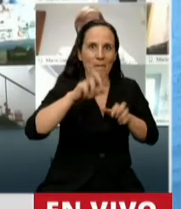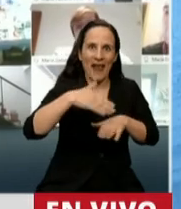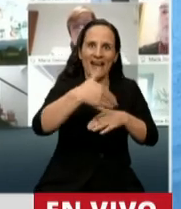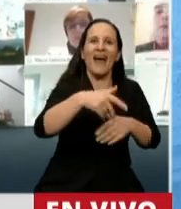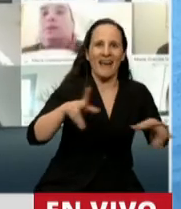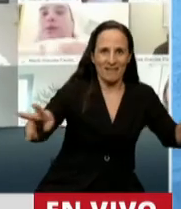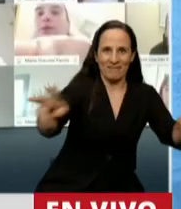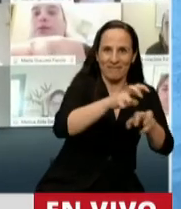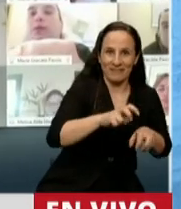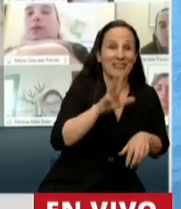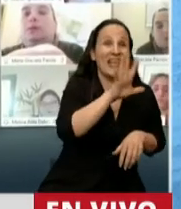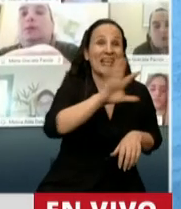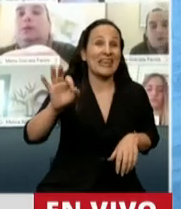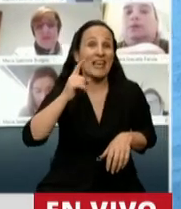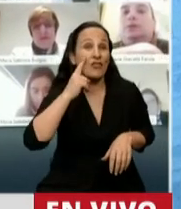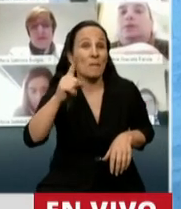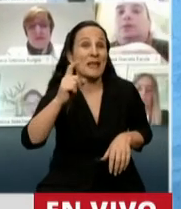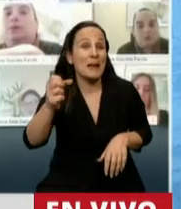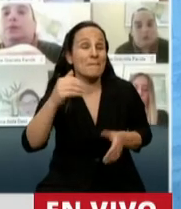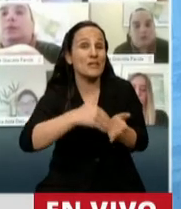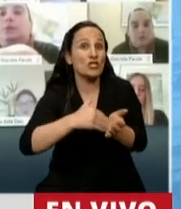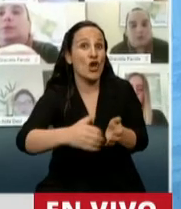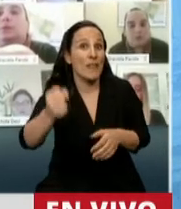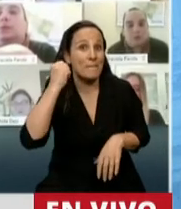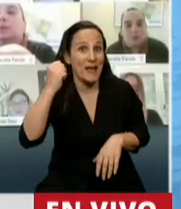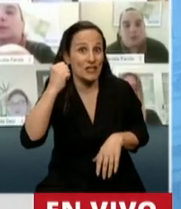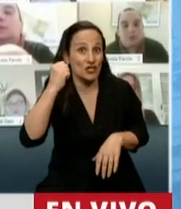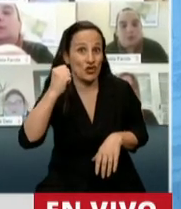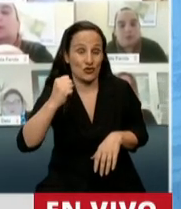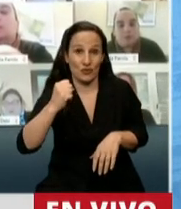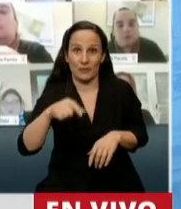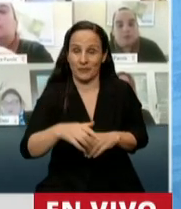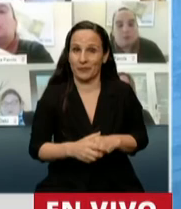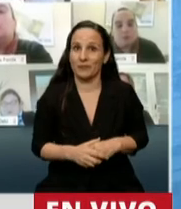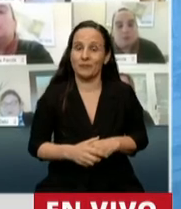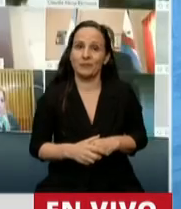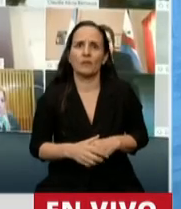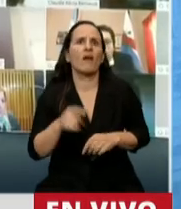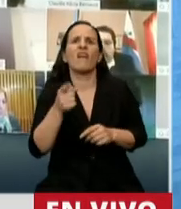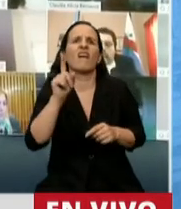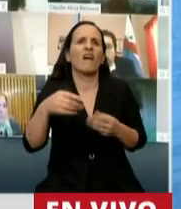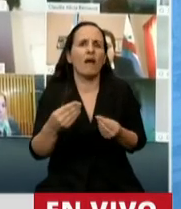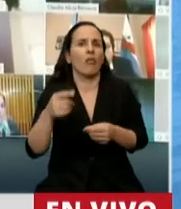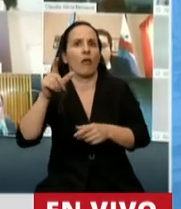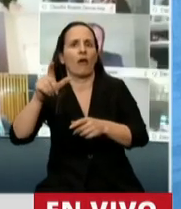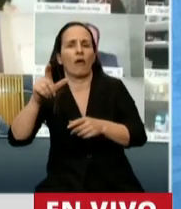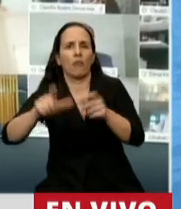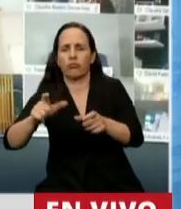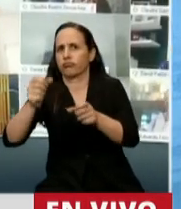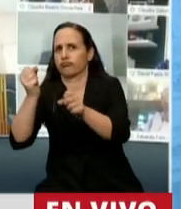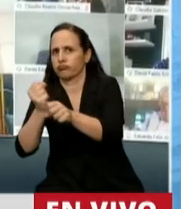hablando de 500.000 millones de productivos, comerciales y del trabajo.